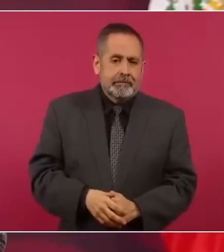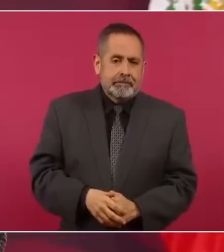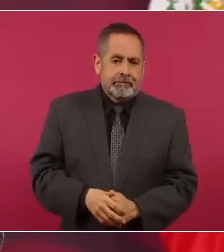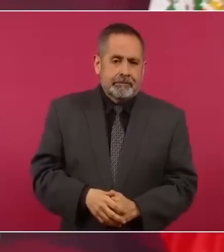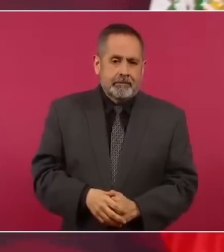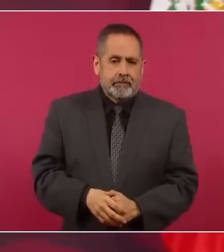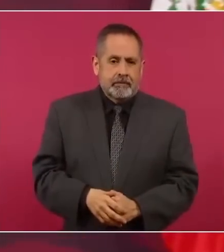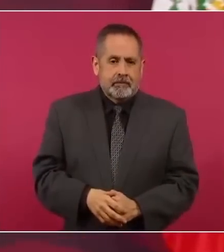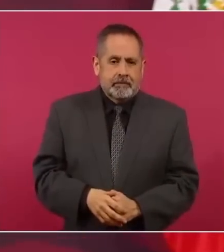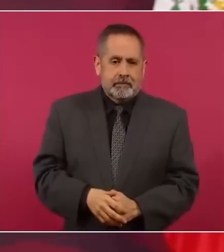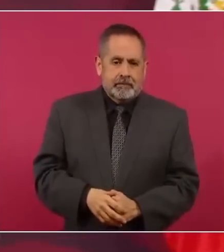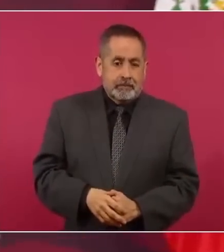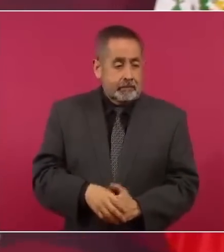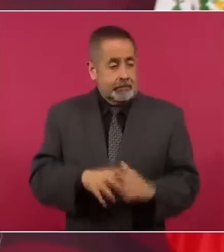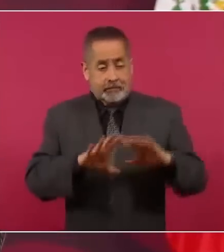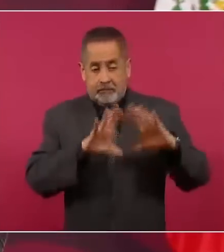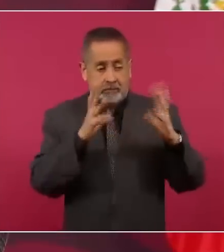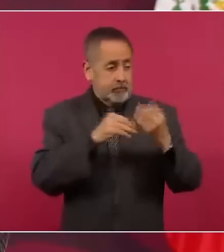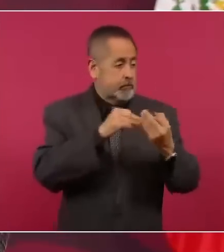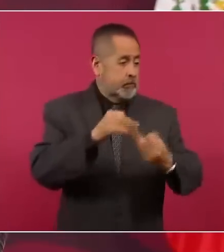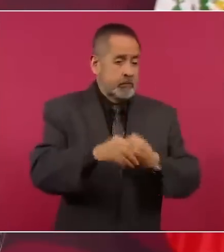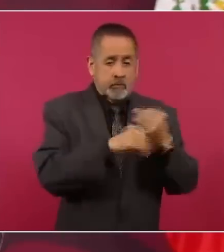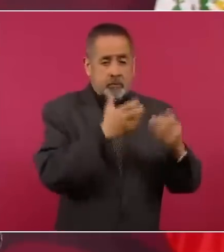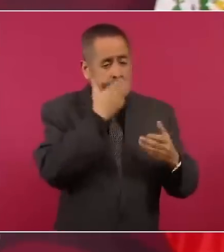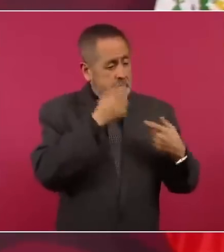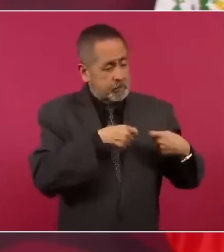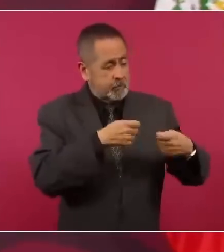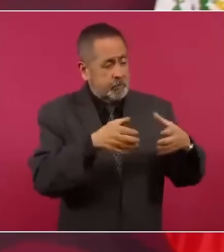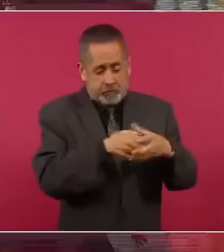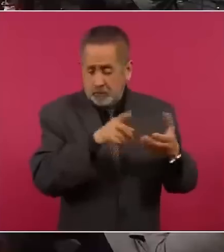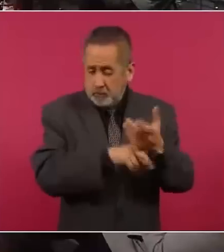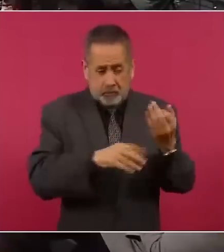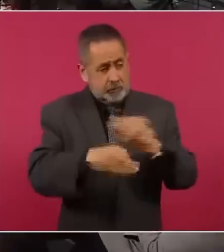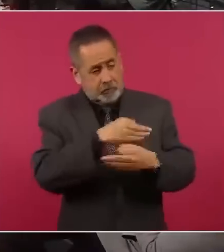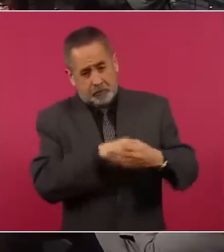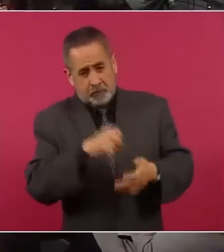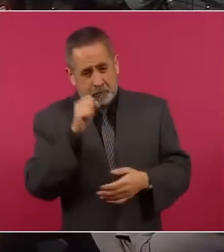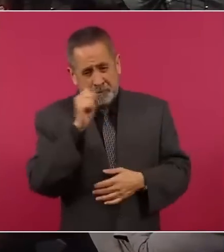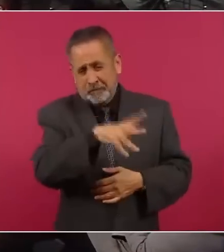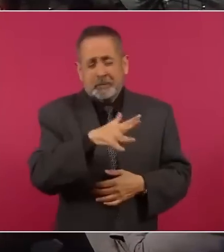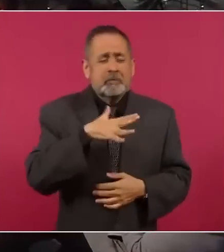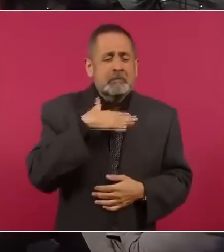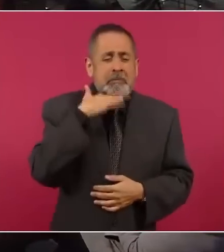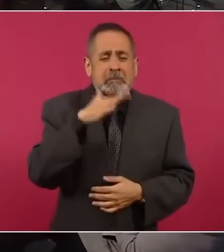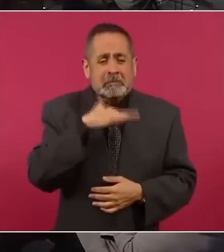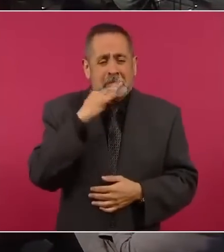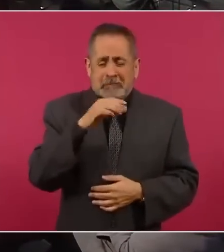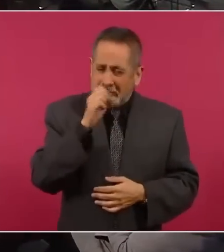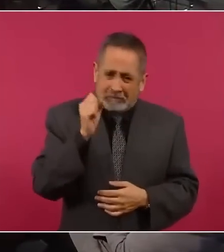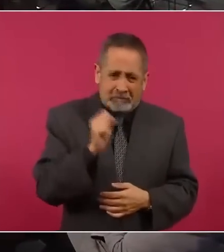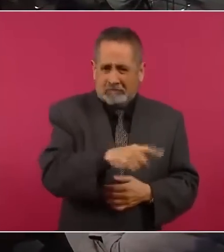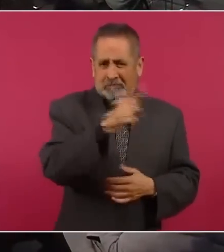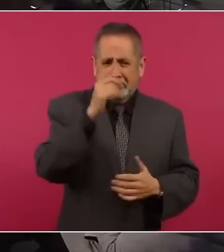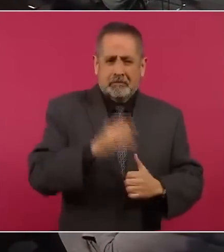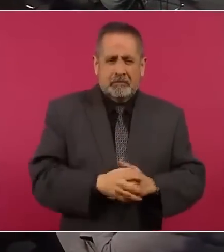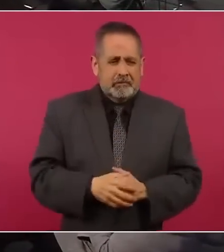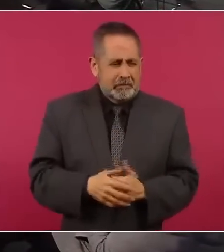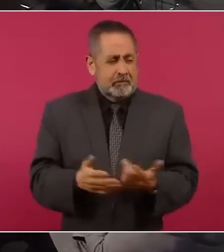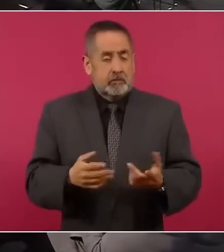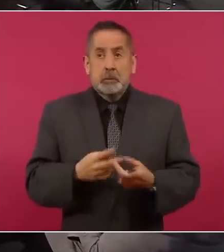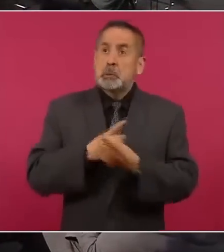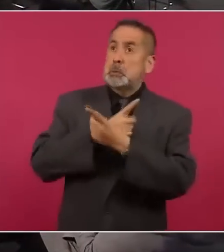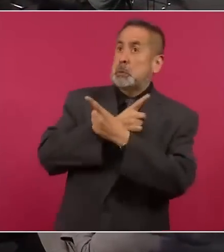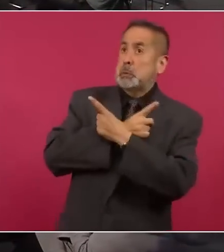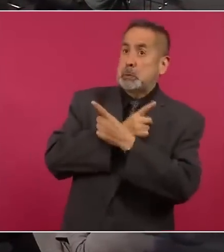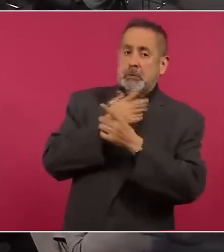todos los conservadores estos corruptos. ¿Qué autoridad moral